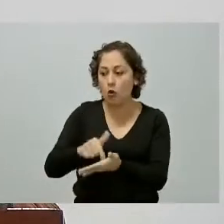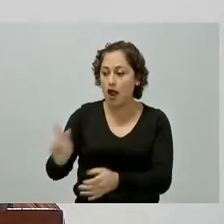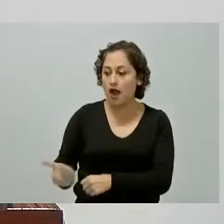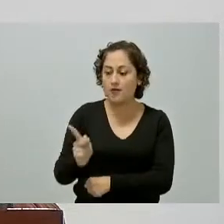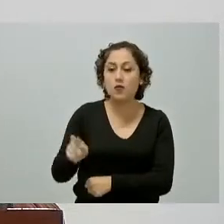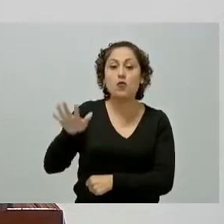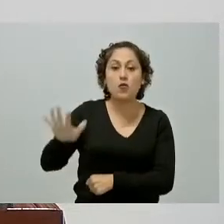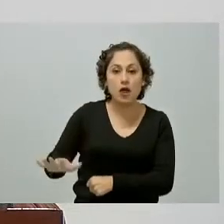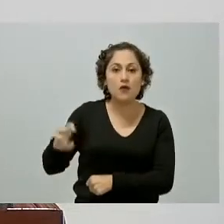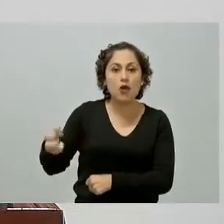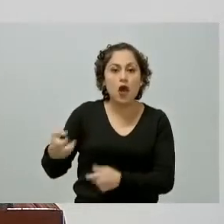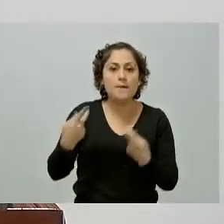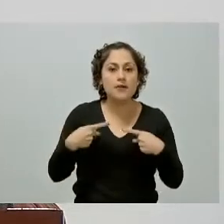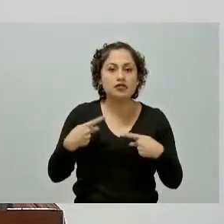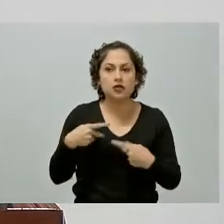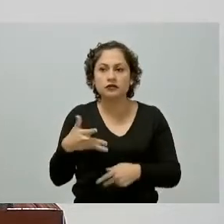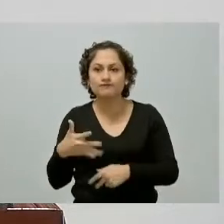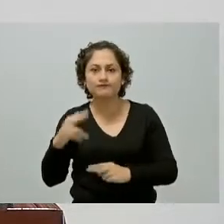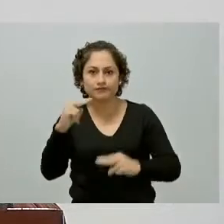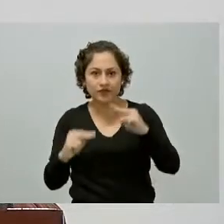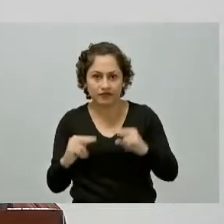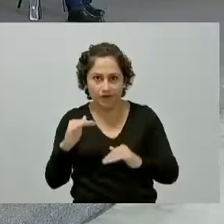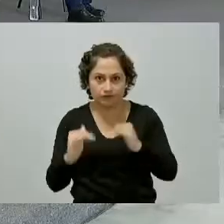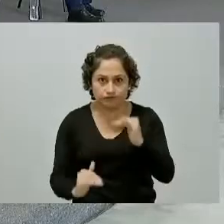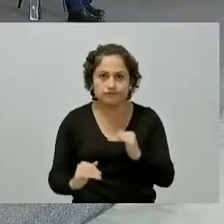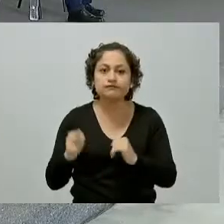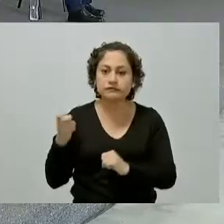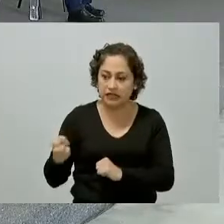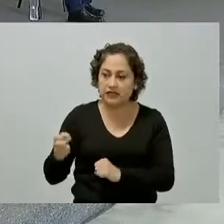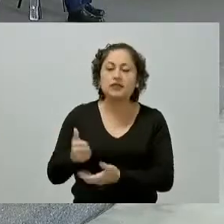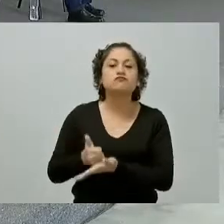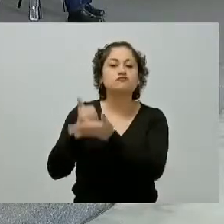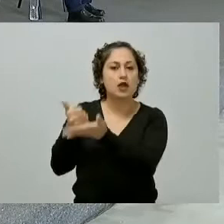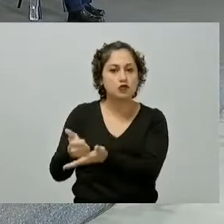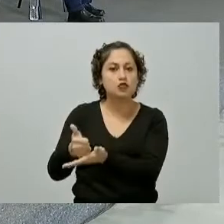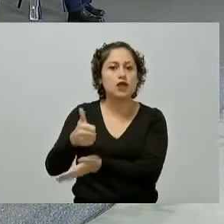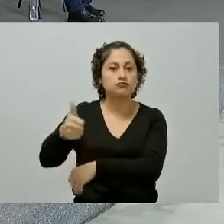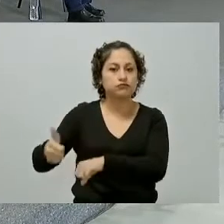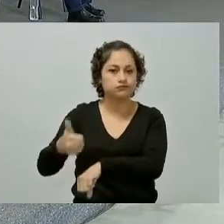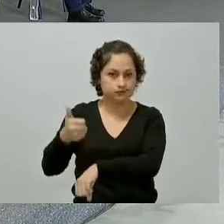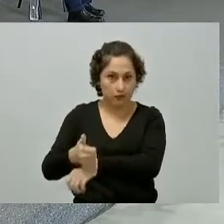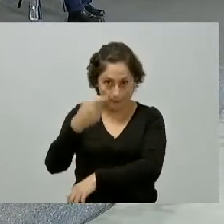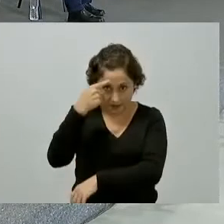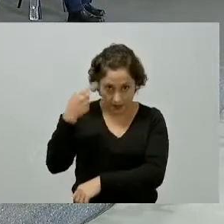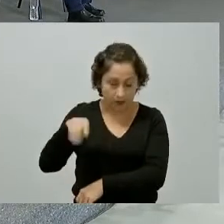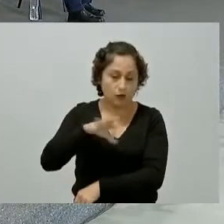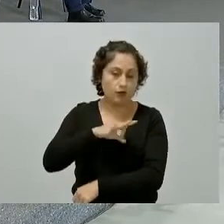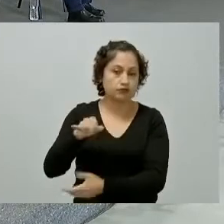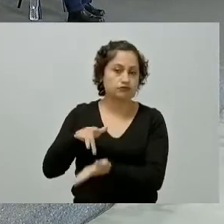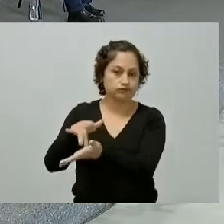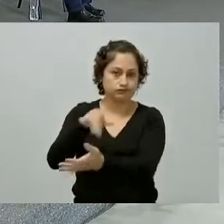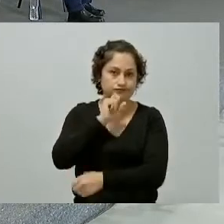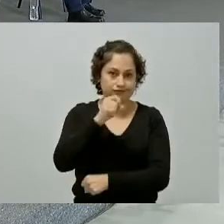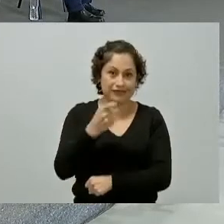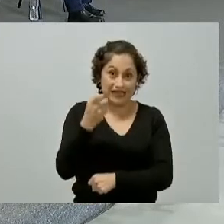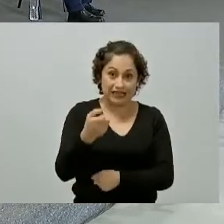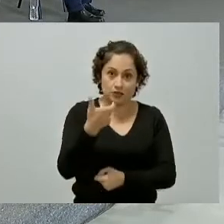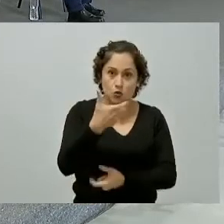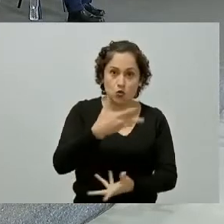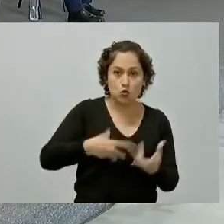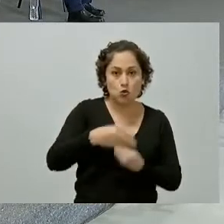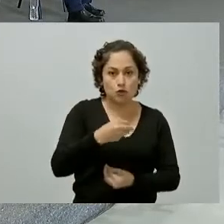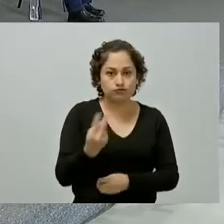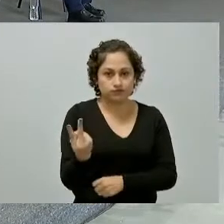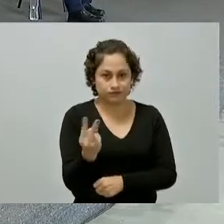menores recursos económicos para el pueblo histórico de Santa Fe así que es fundamental este es el